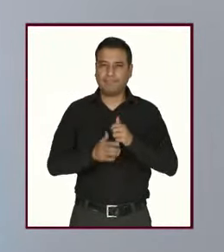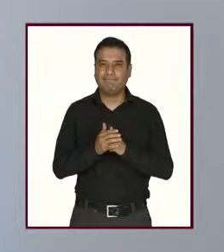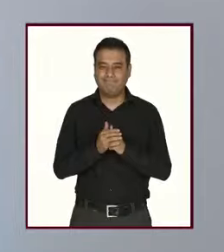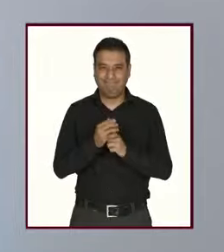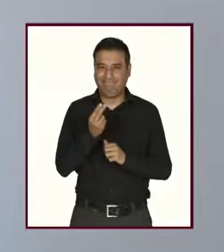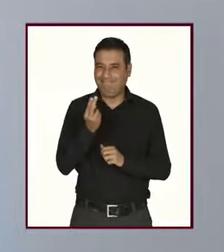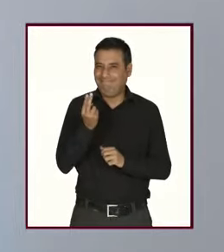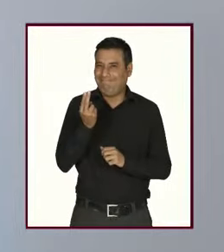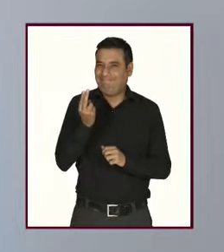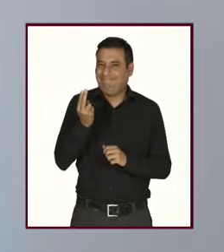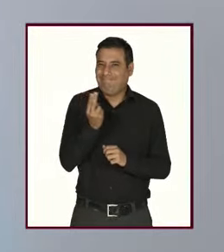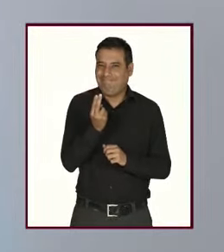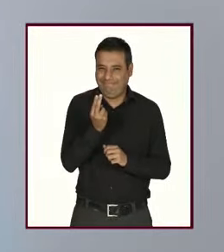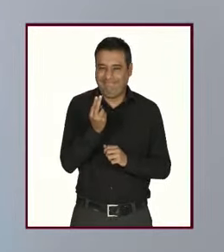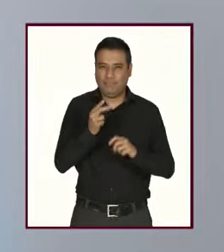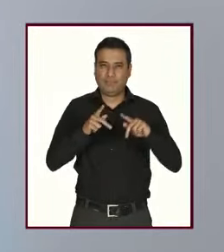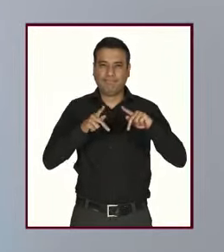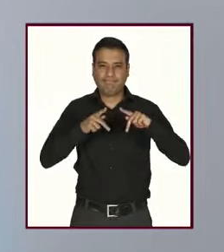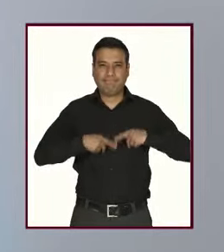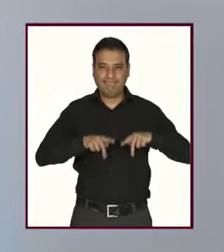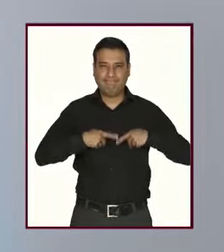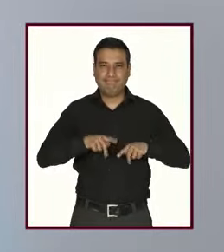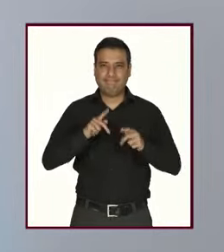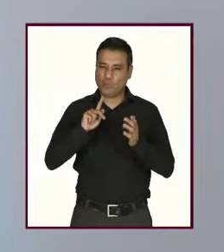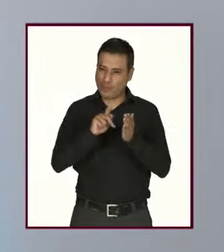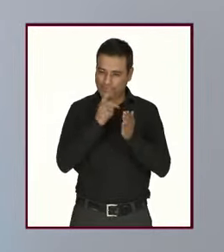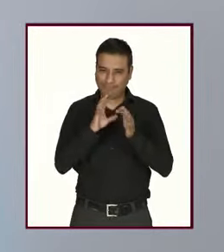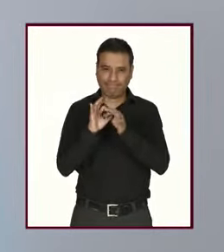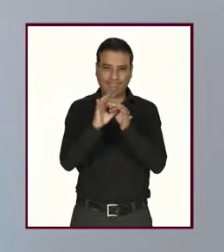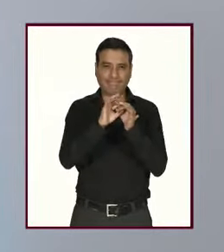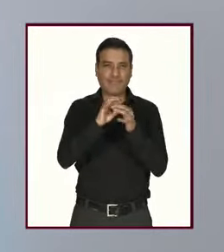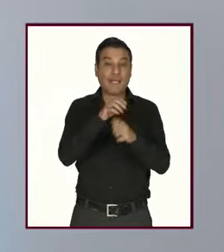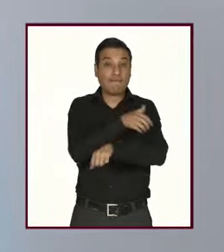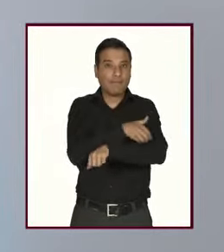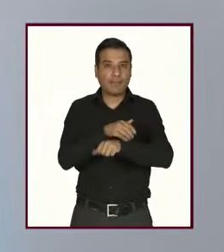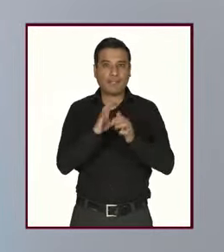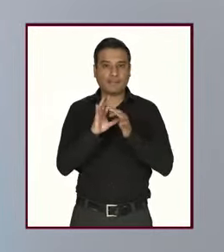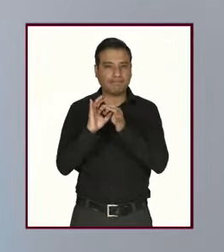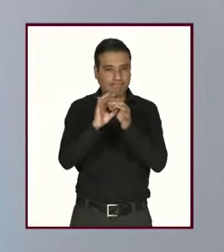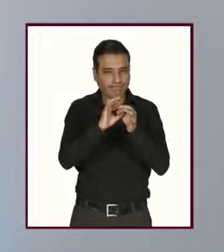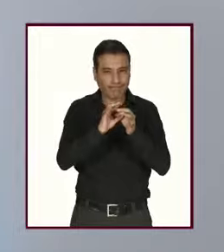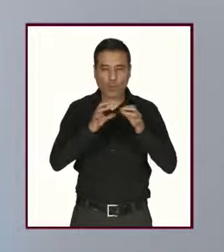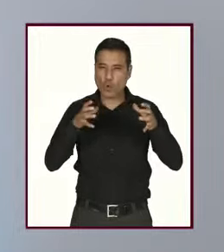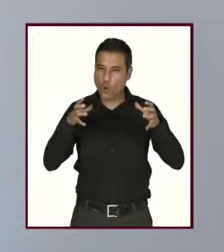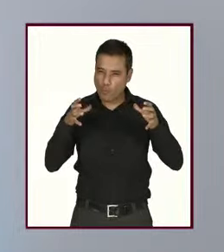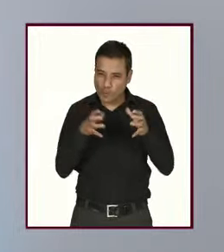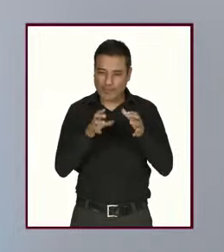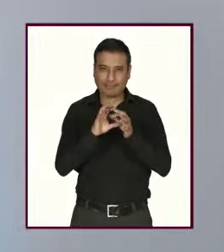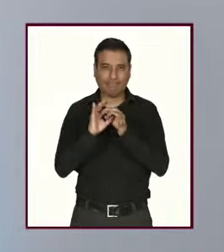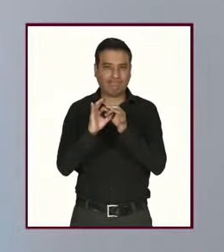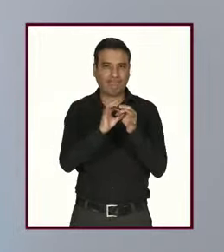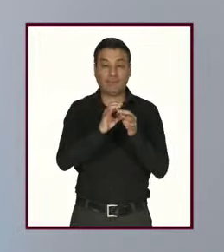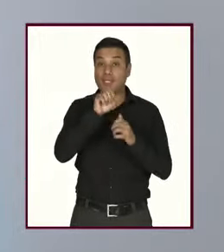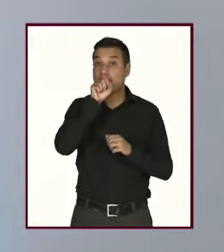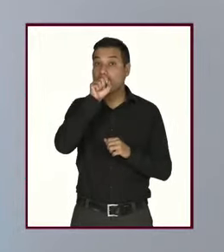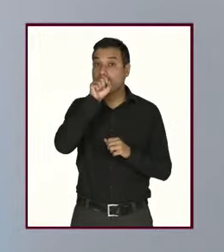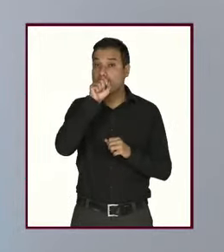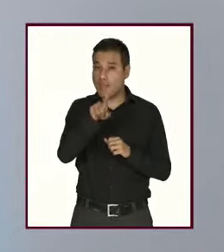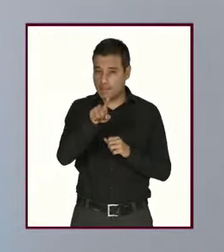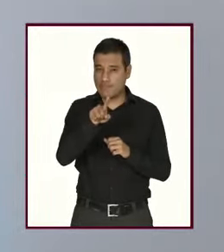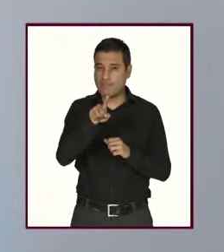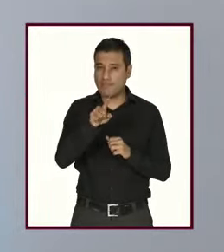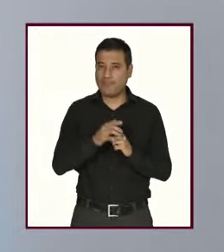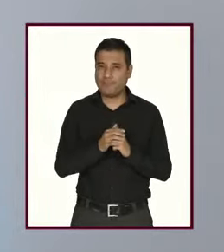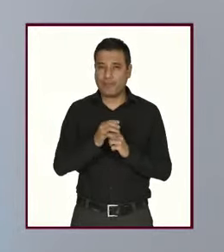el tejido social de las familias de las comunidades y en transformar los patrones